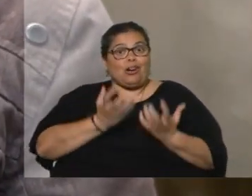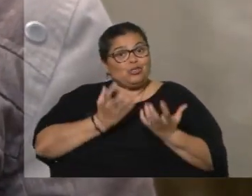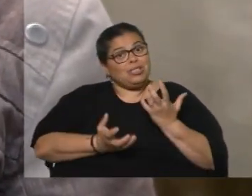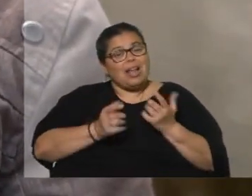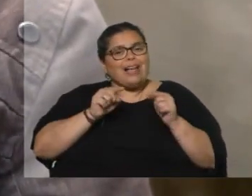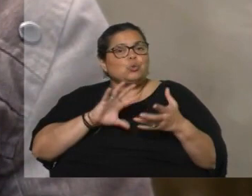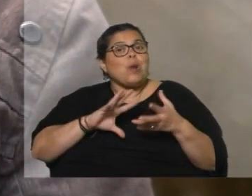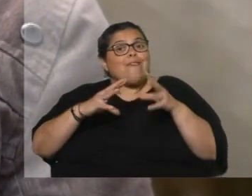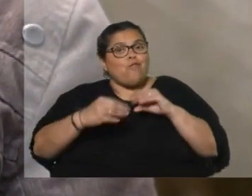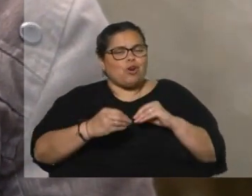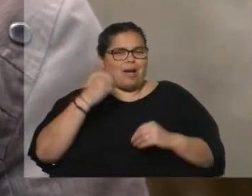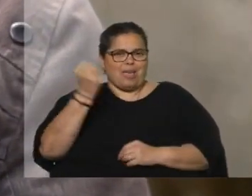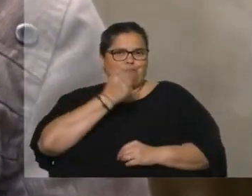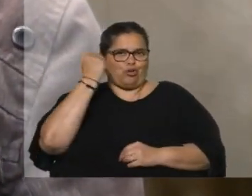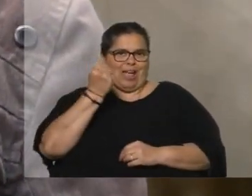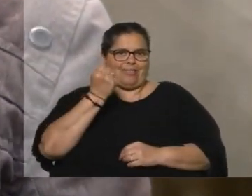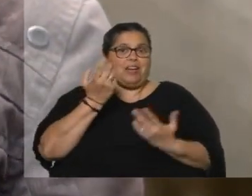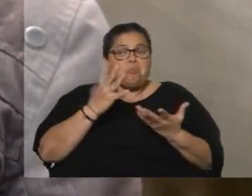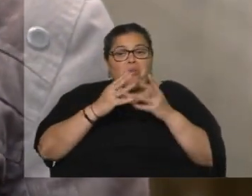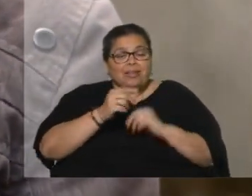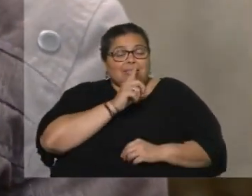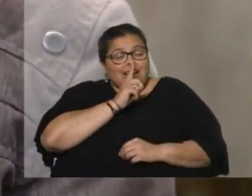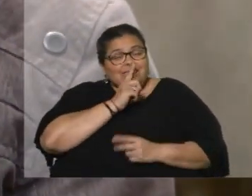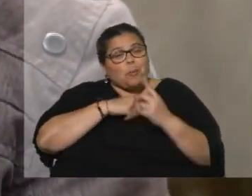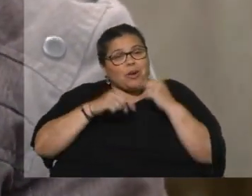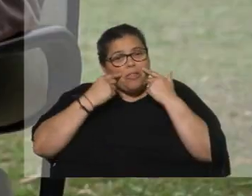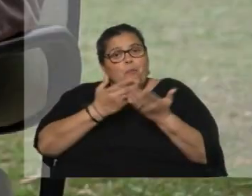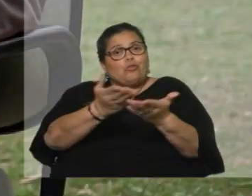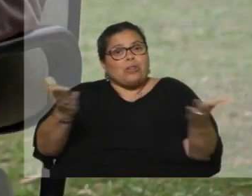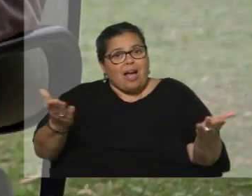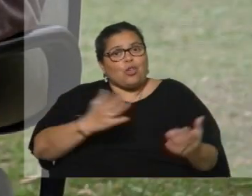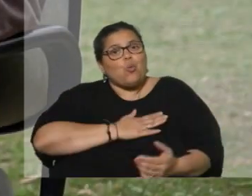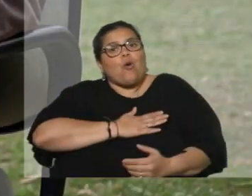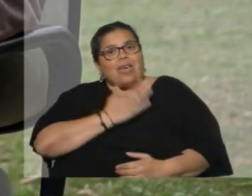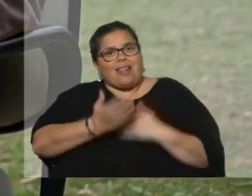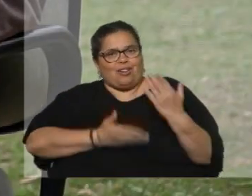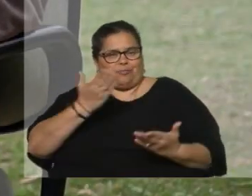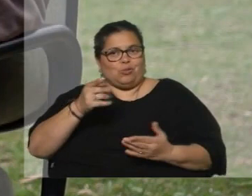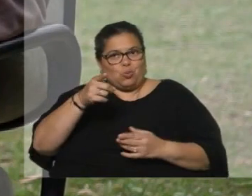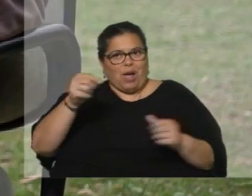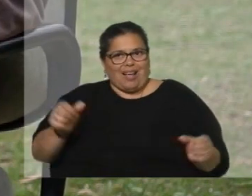importante de, en silencio, de mostrarlo. ¿Te hiciste amigos?